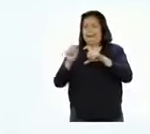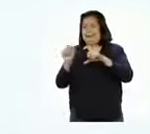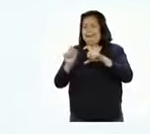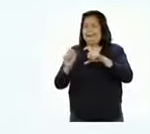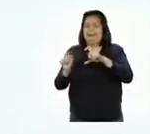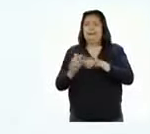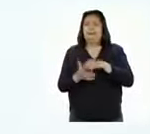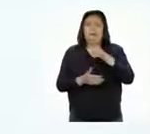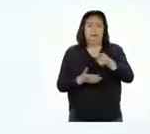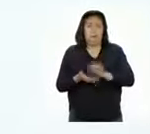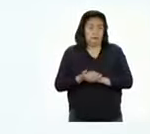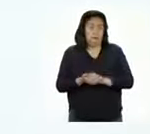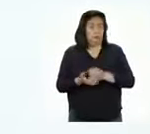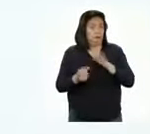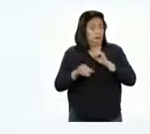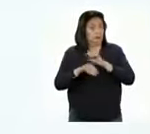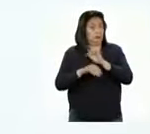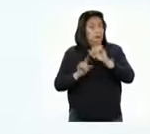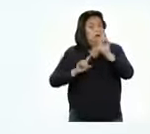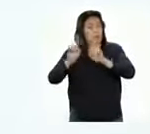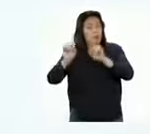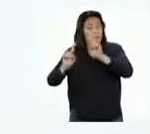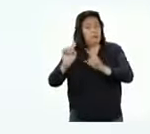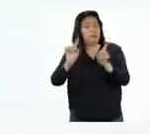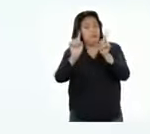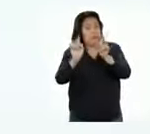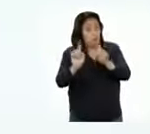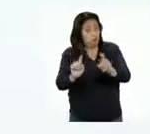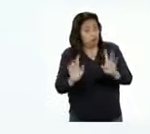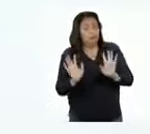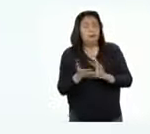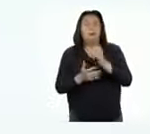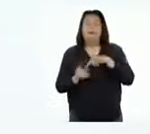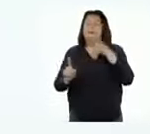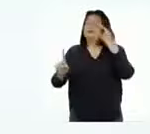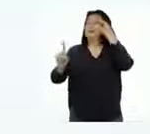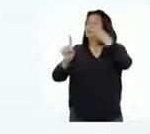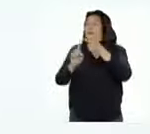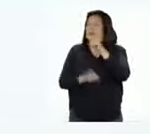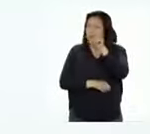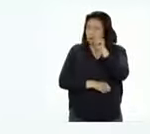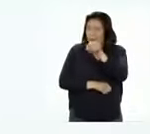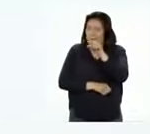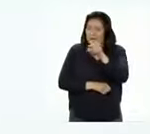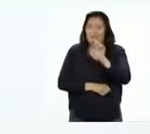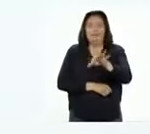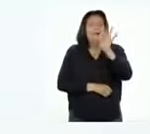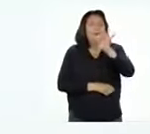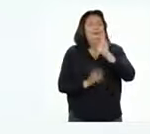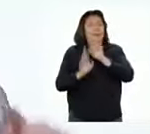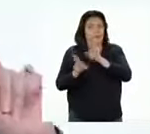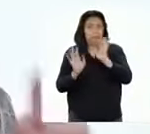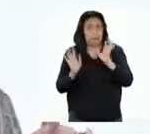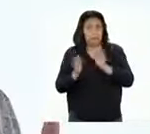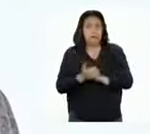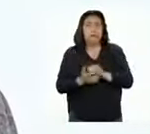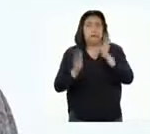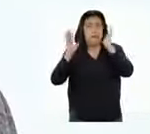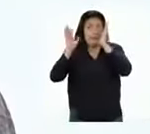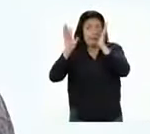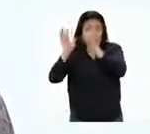Para eso, les voy a sugerir algunas preguntas con el objetivo de que ustedes ubiquen las respuestas.